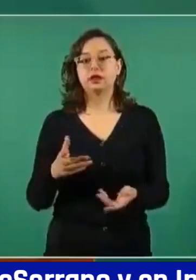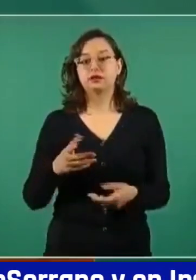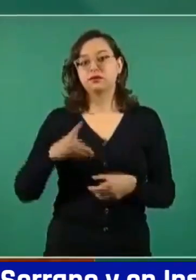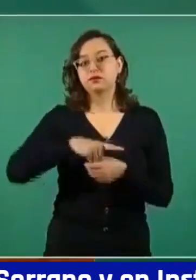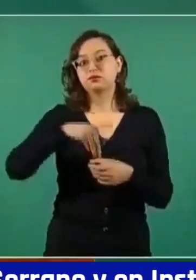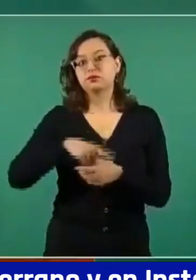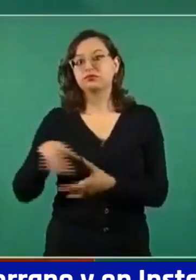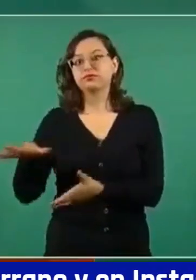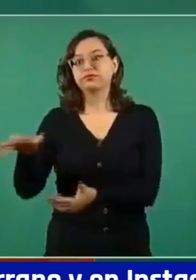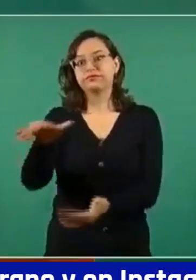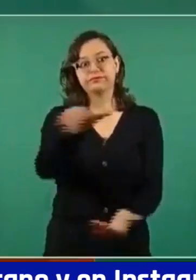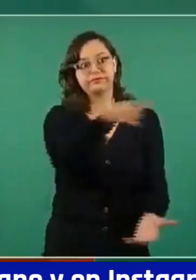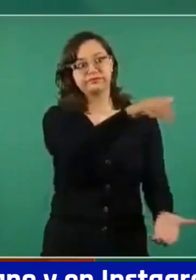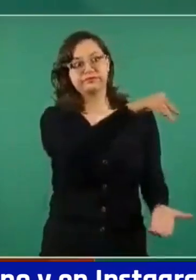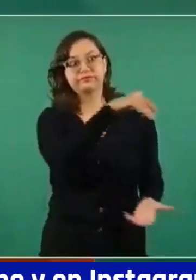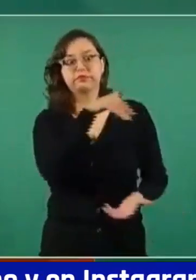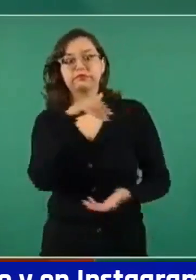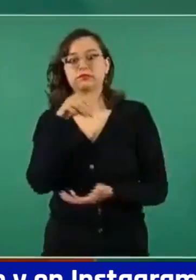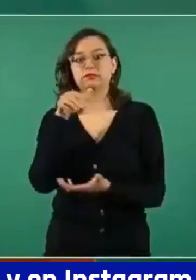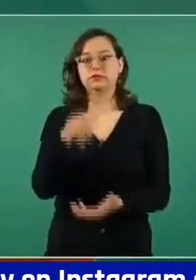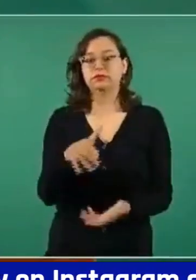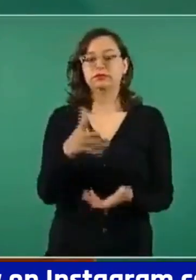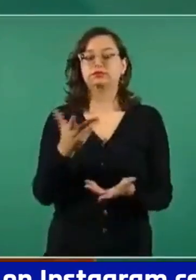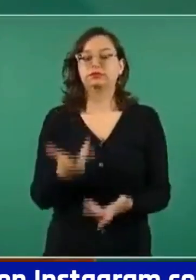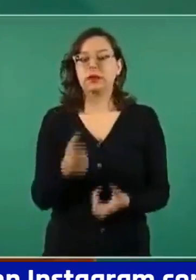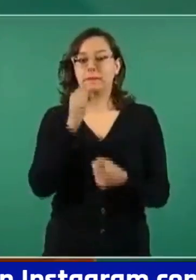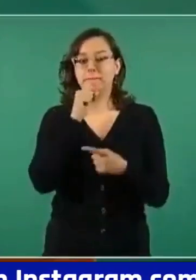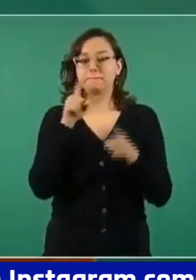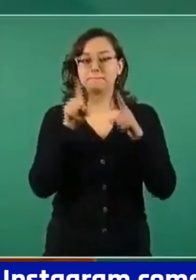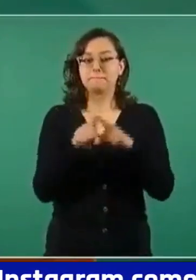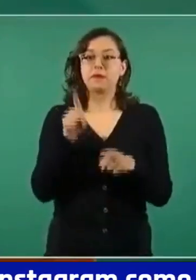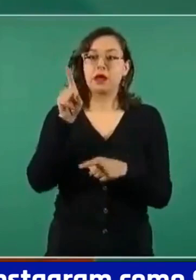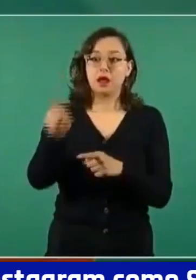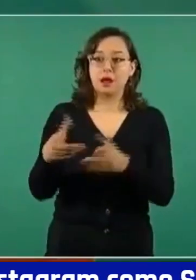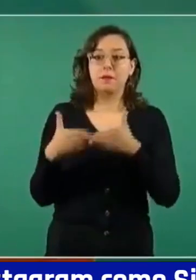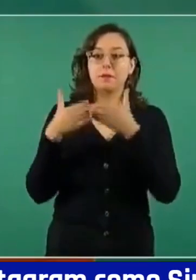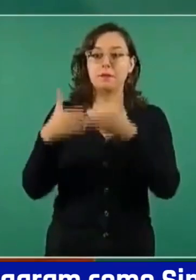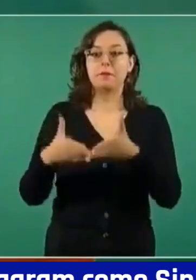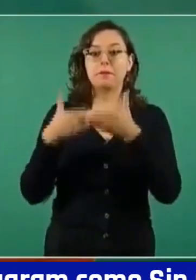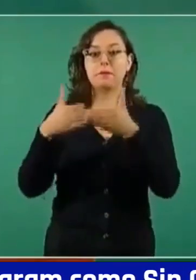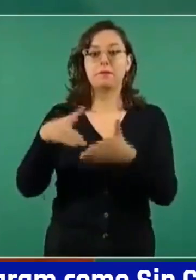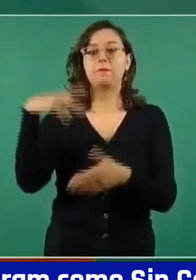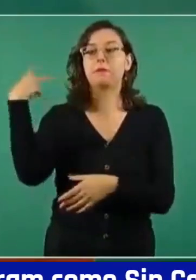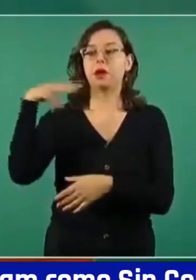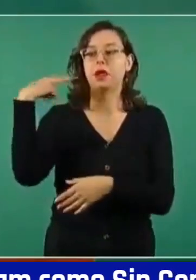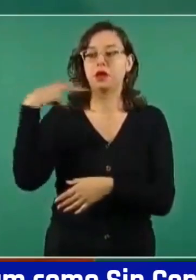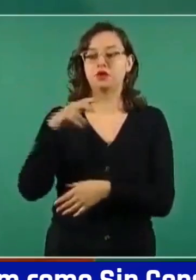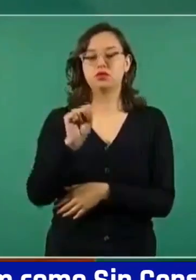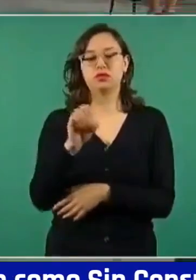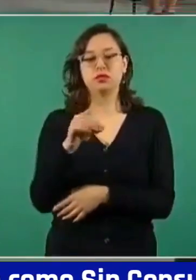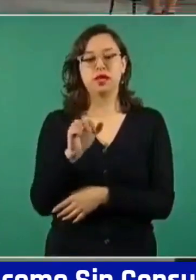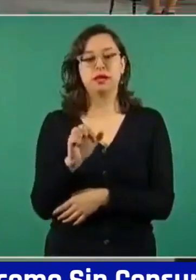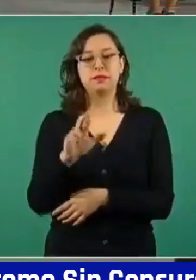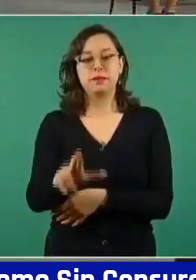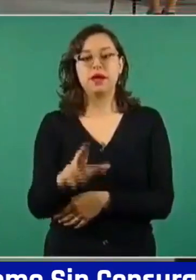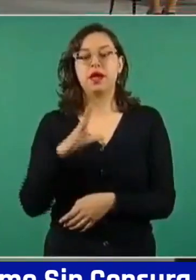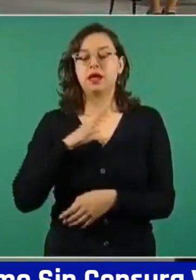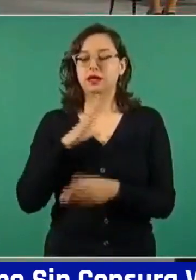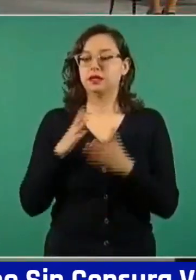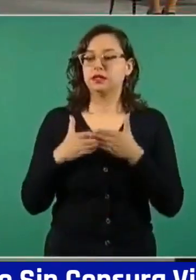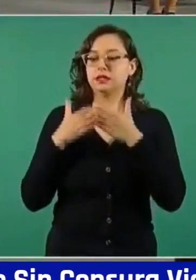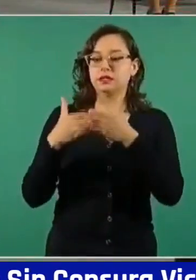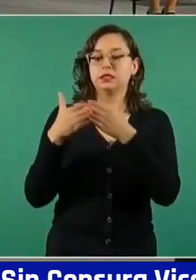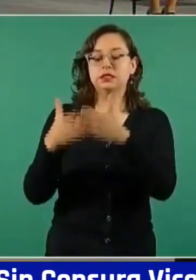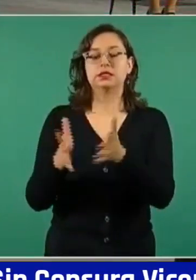humanitaria para que salga un buque de Veracruz que está a cargo de la Marina. Ya llevan